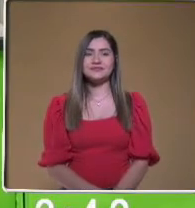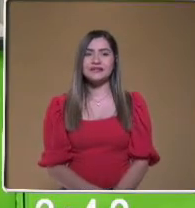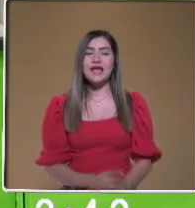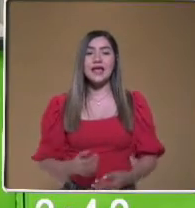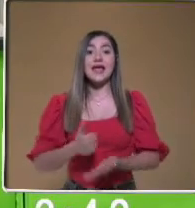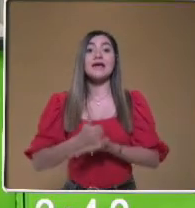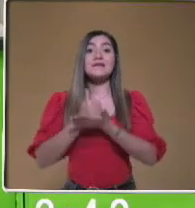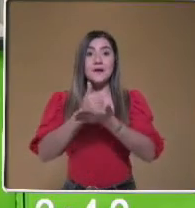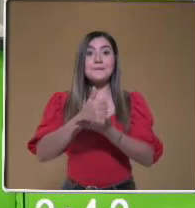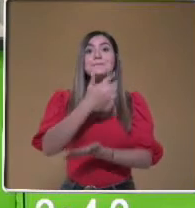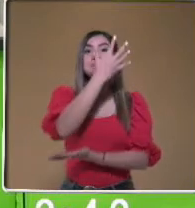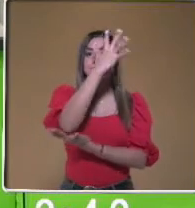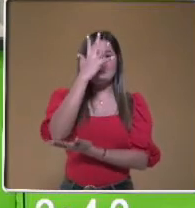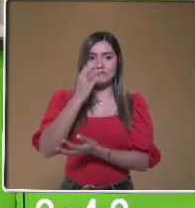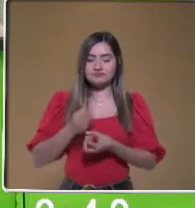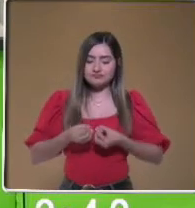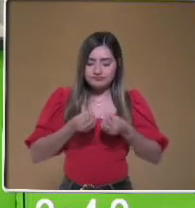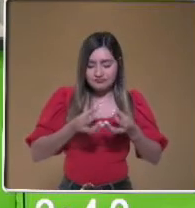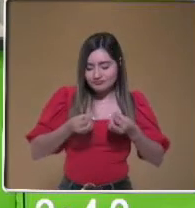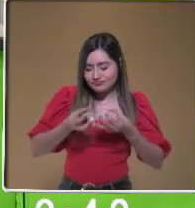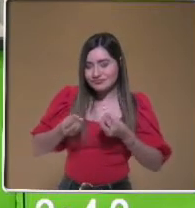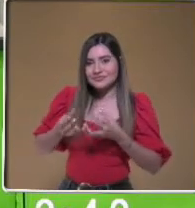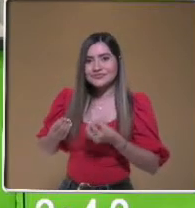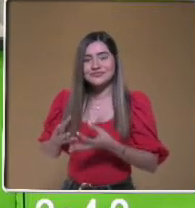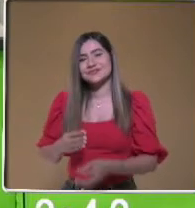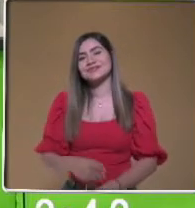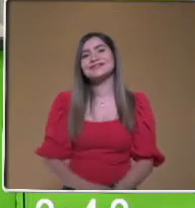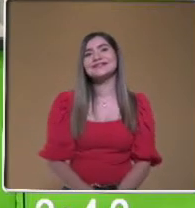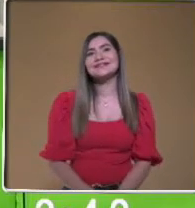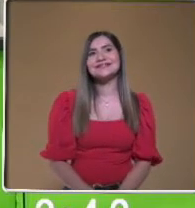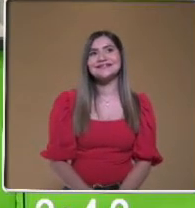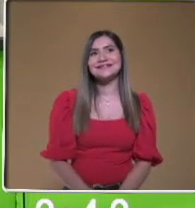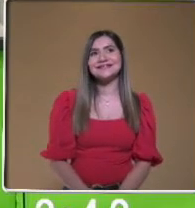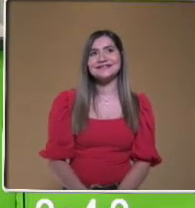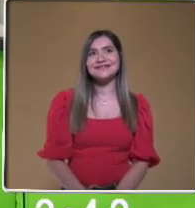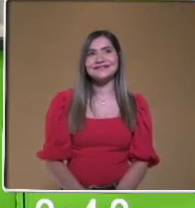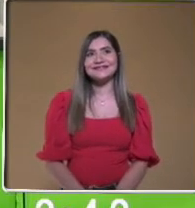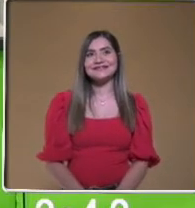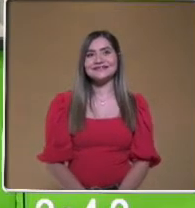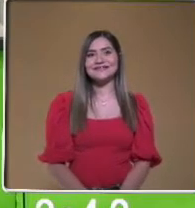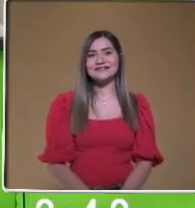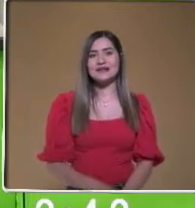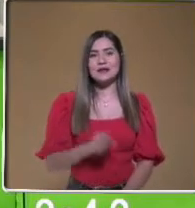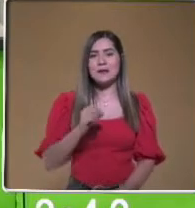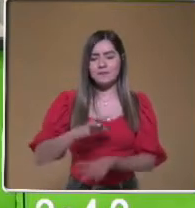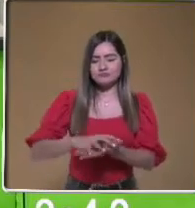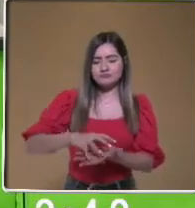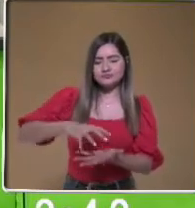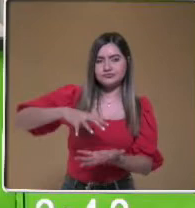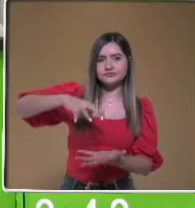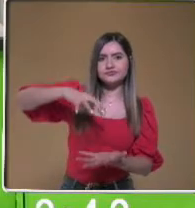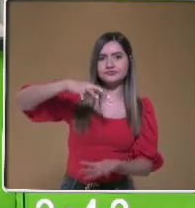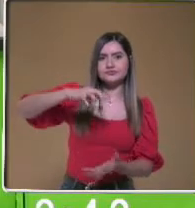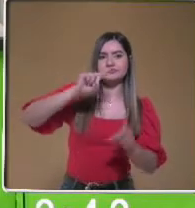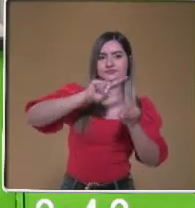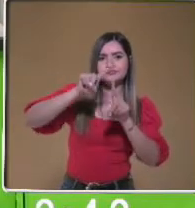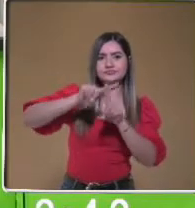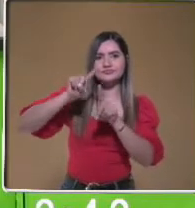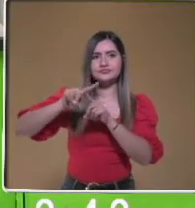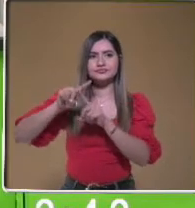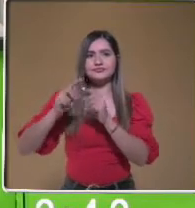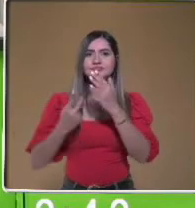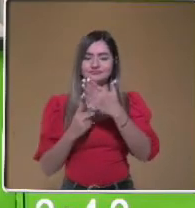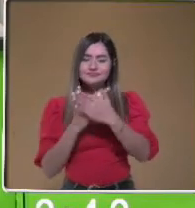plantas o hacer alguna especie de composta para abono de las mismas.